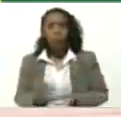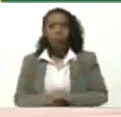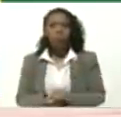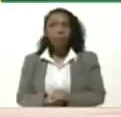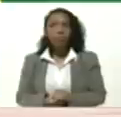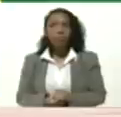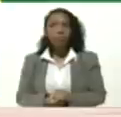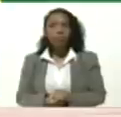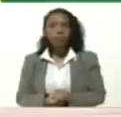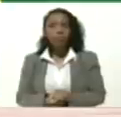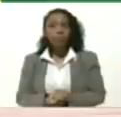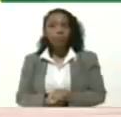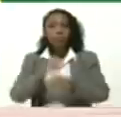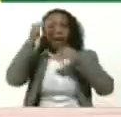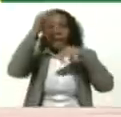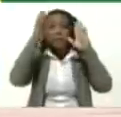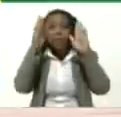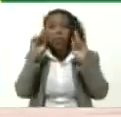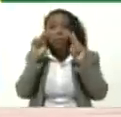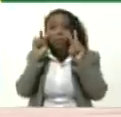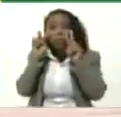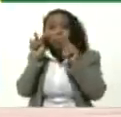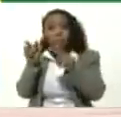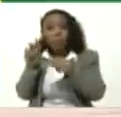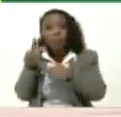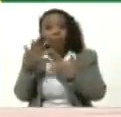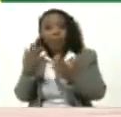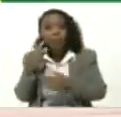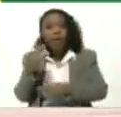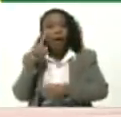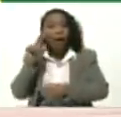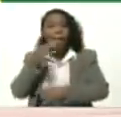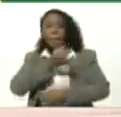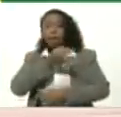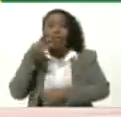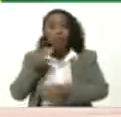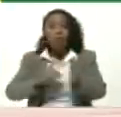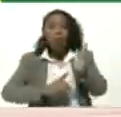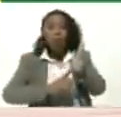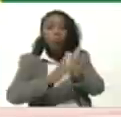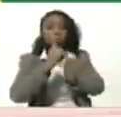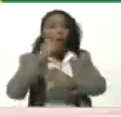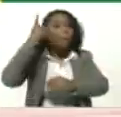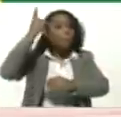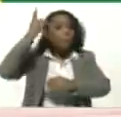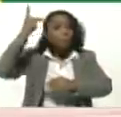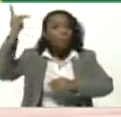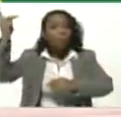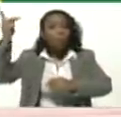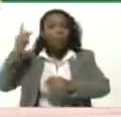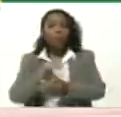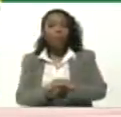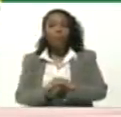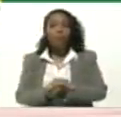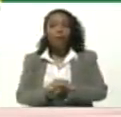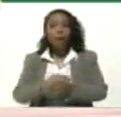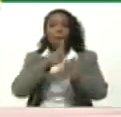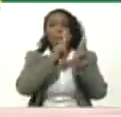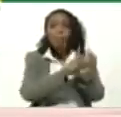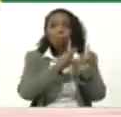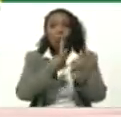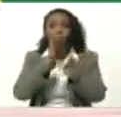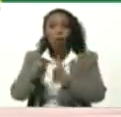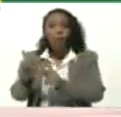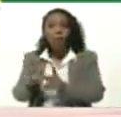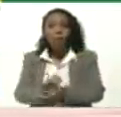Estar pendiente De El correcto Desarrollo Pedagógico De los programas